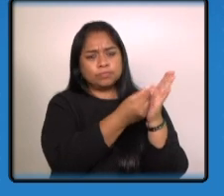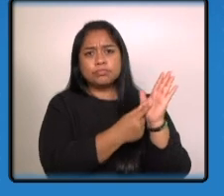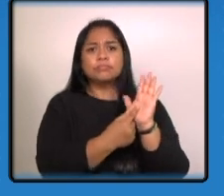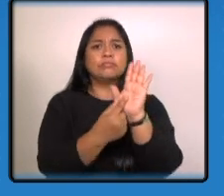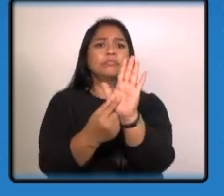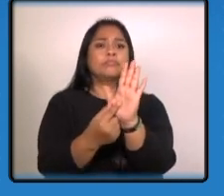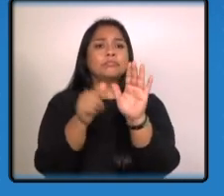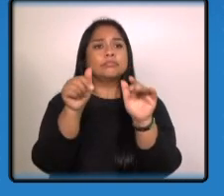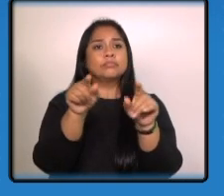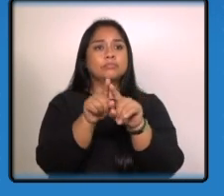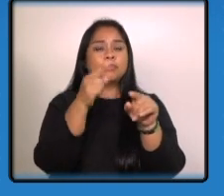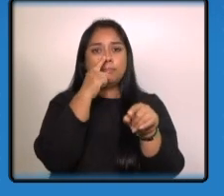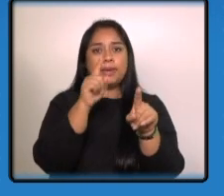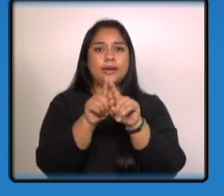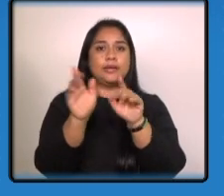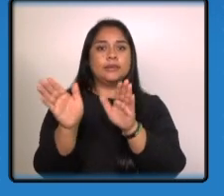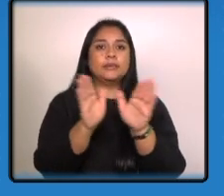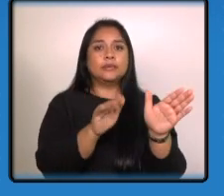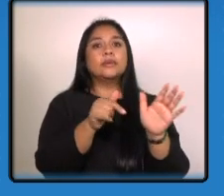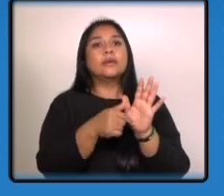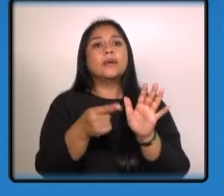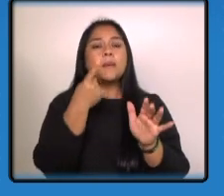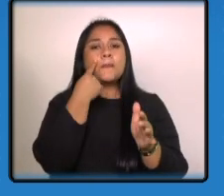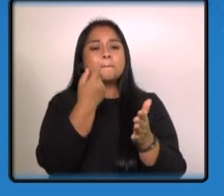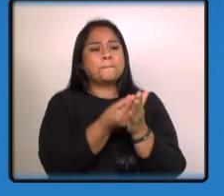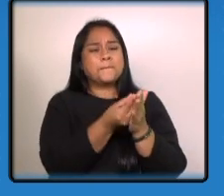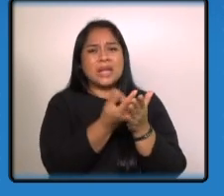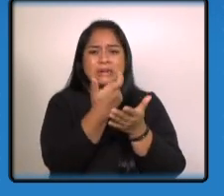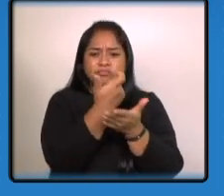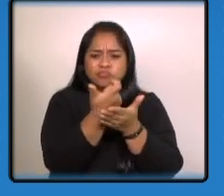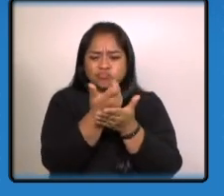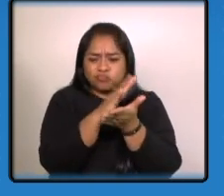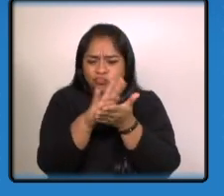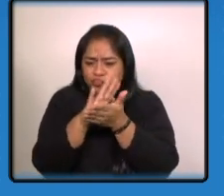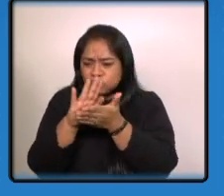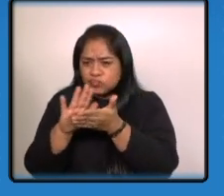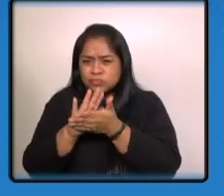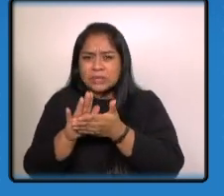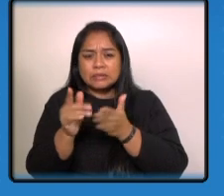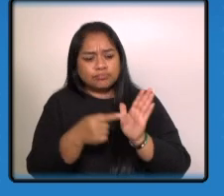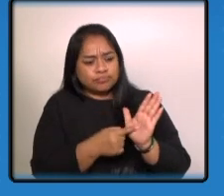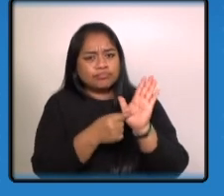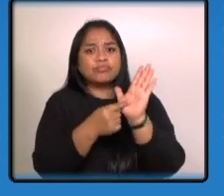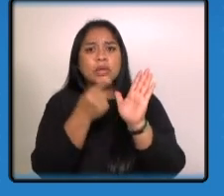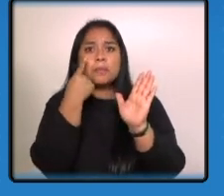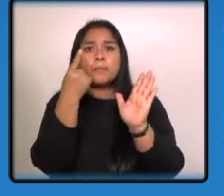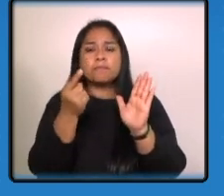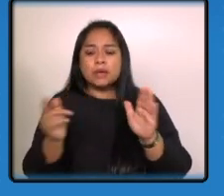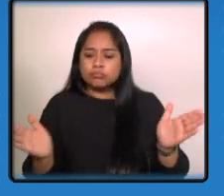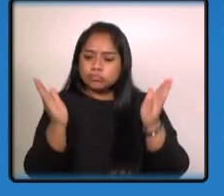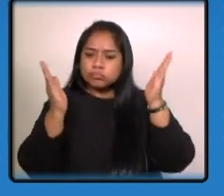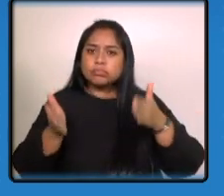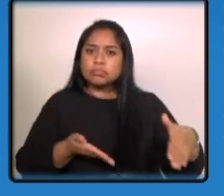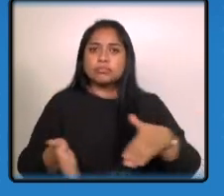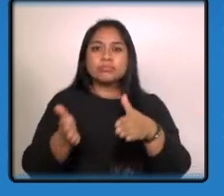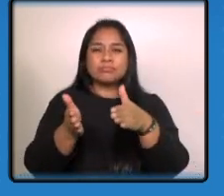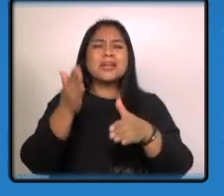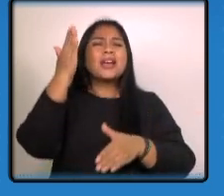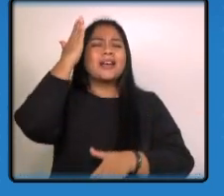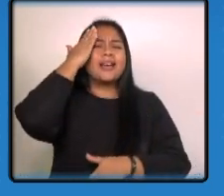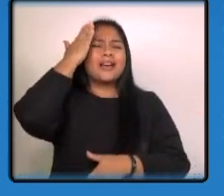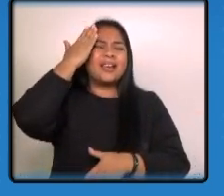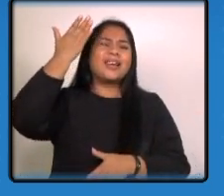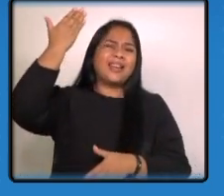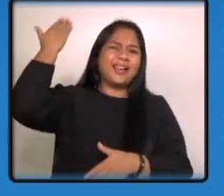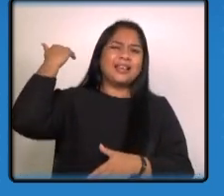cuentas a la población sobre cada centavo que se invierta en la recuperación de la red vial sabemos que históricamente